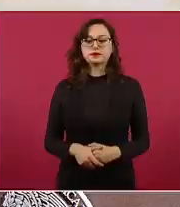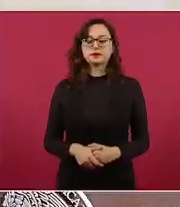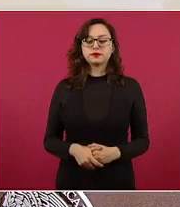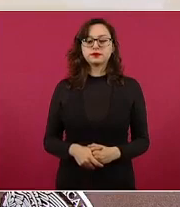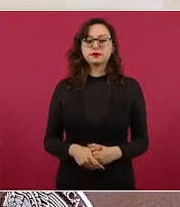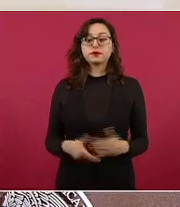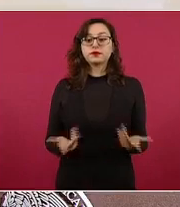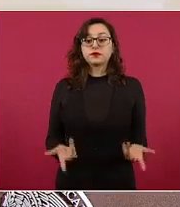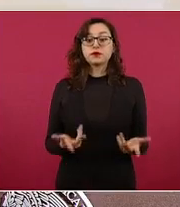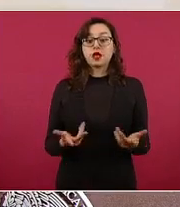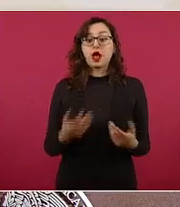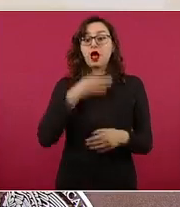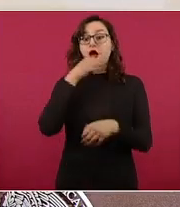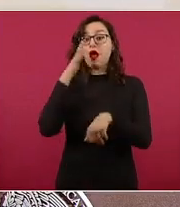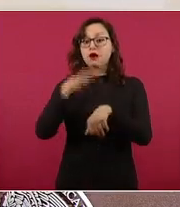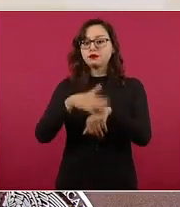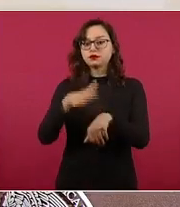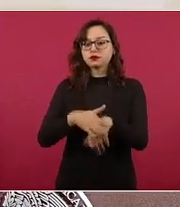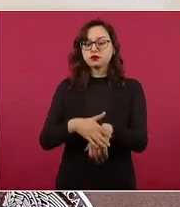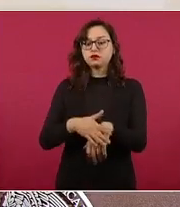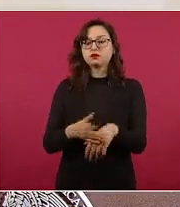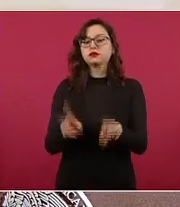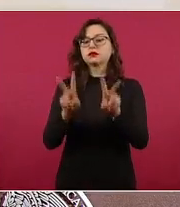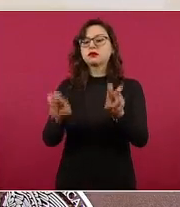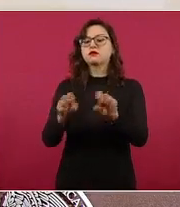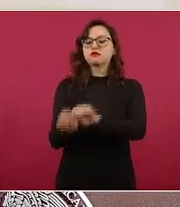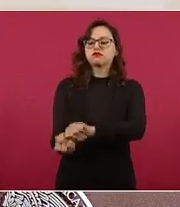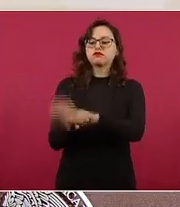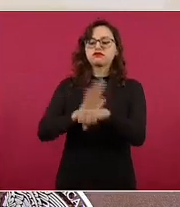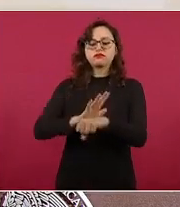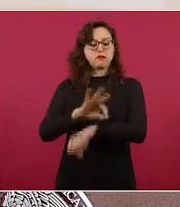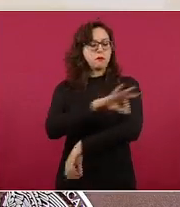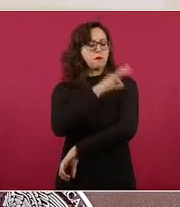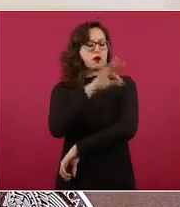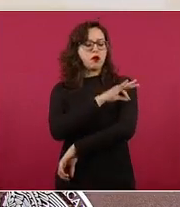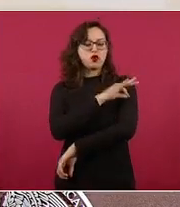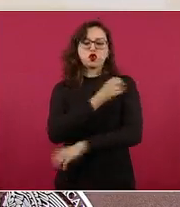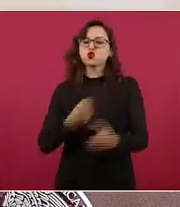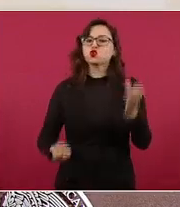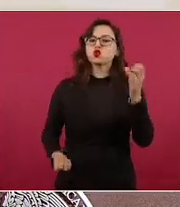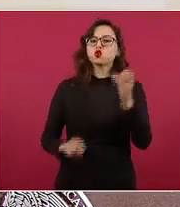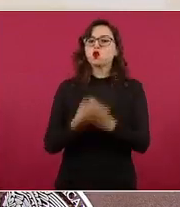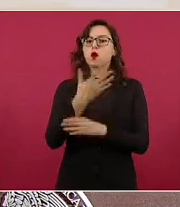nacional de vacunación contra la COVID-19, que consiste en lo siguiente.